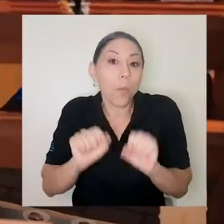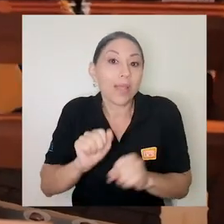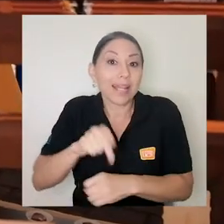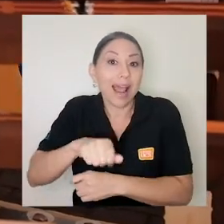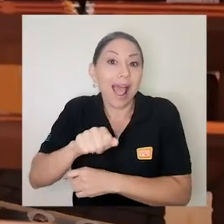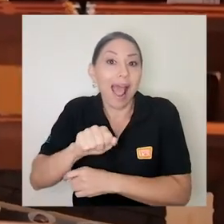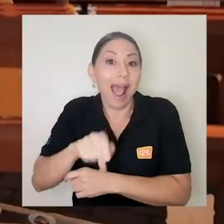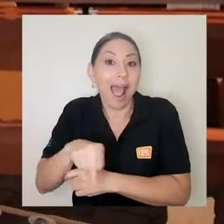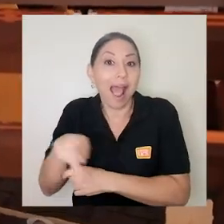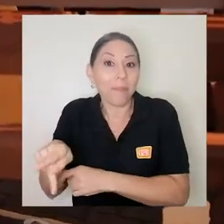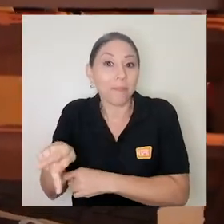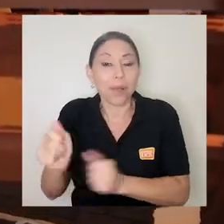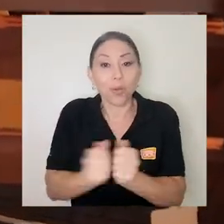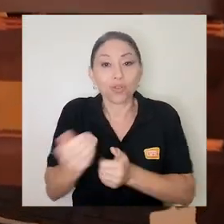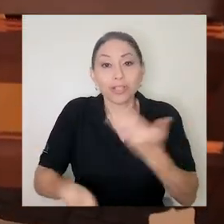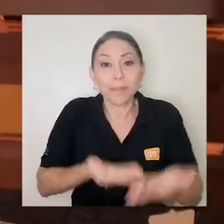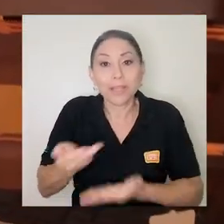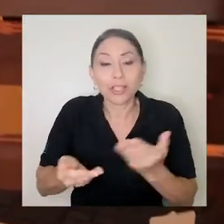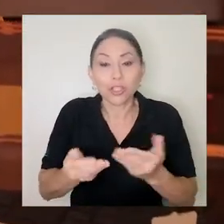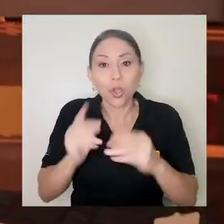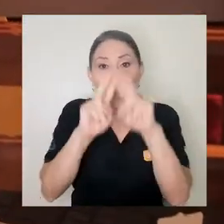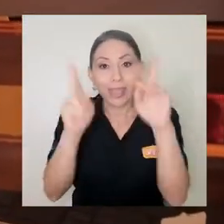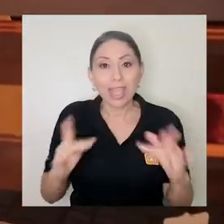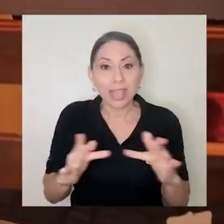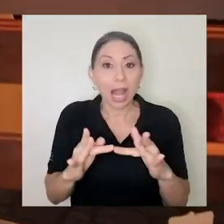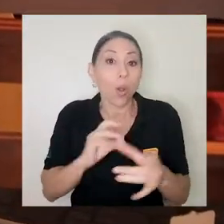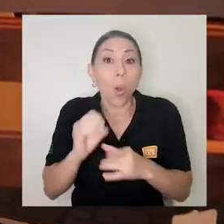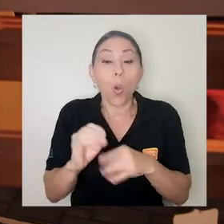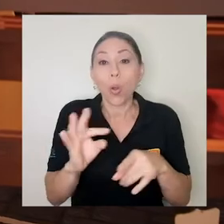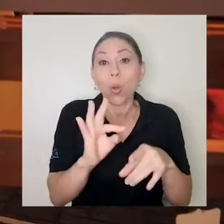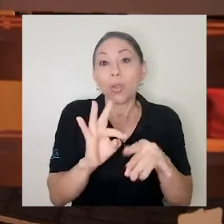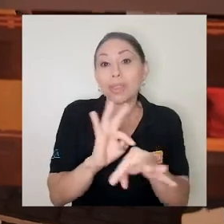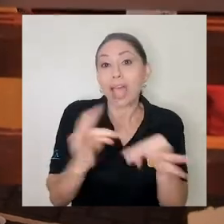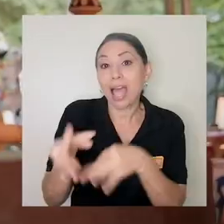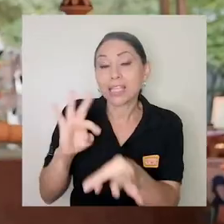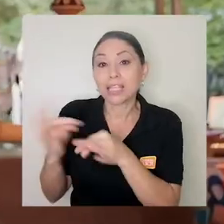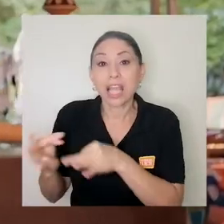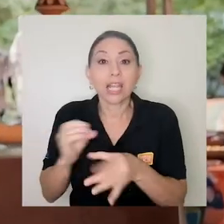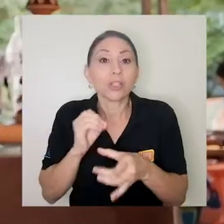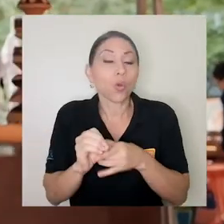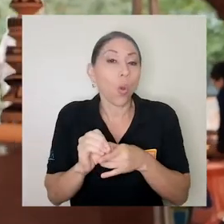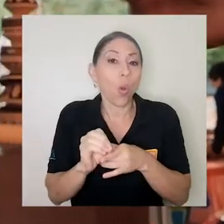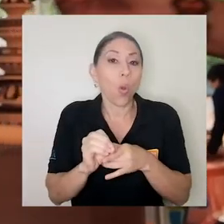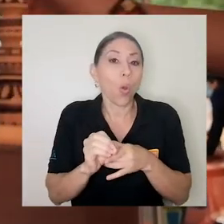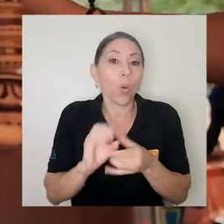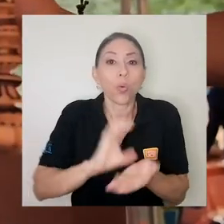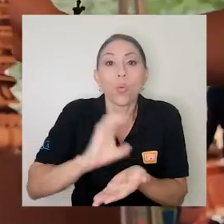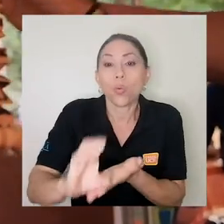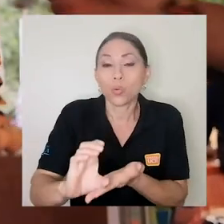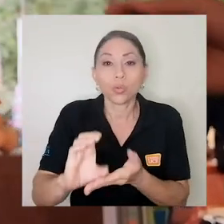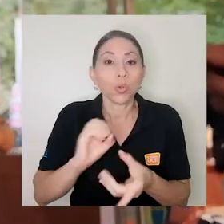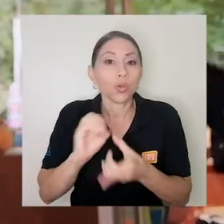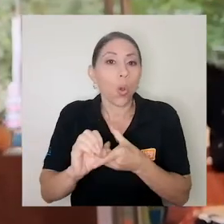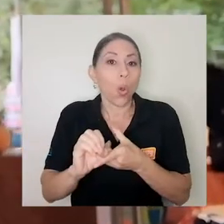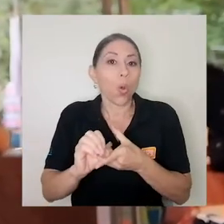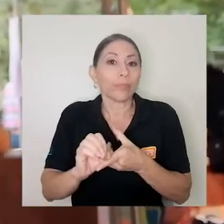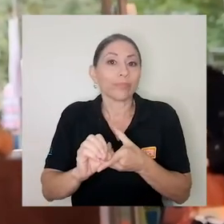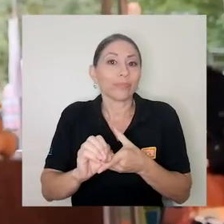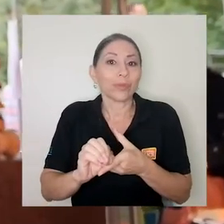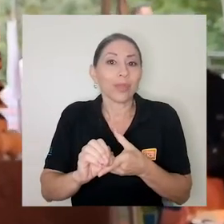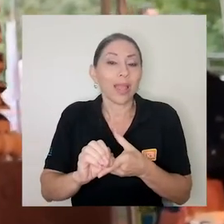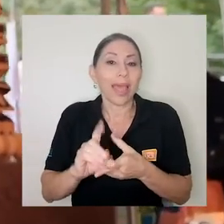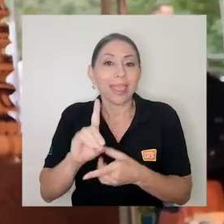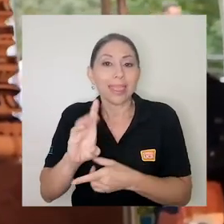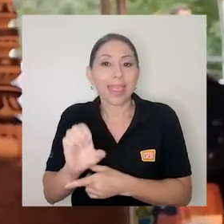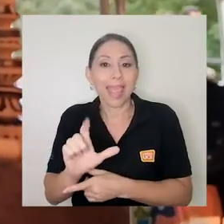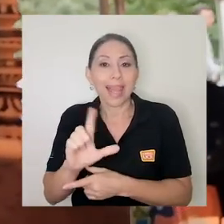serie de talleres o cursos, pueden ser los combos para que les llegue el delivery a su casa. Pueden ser, por ejemplo, yo conozco salones de belleza que